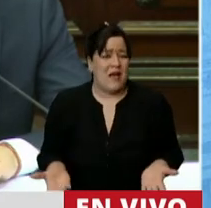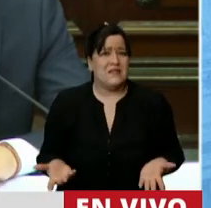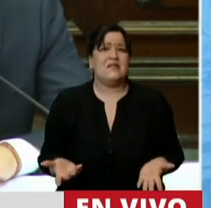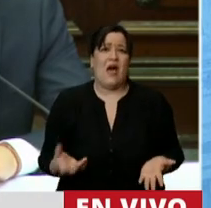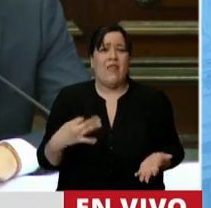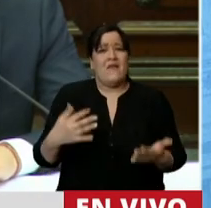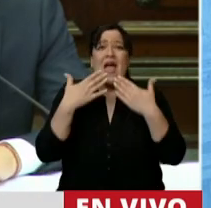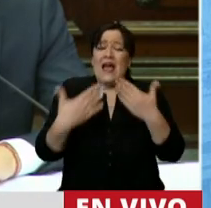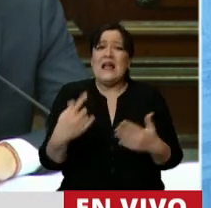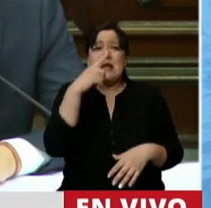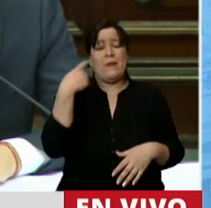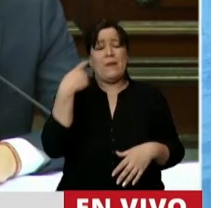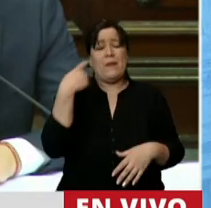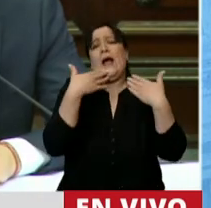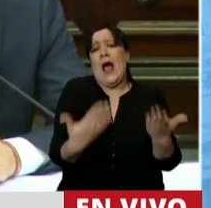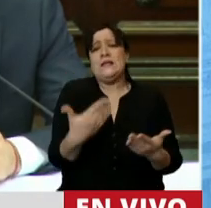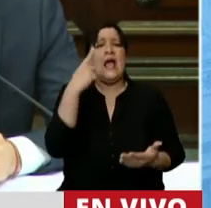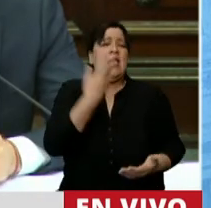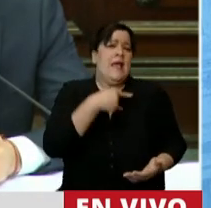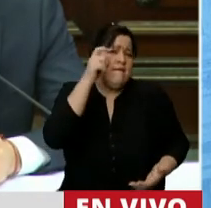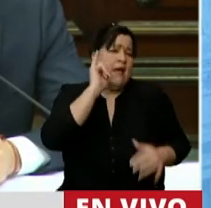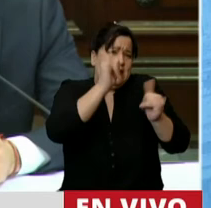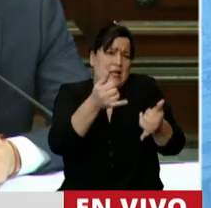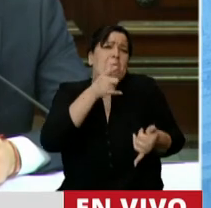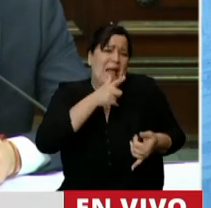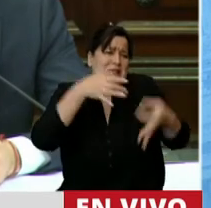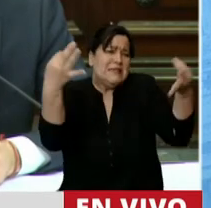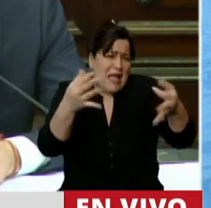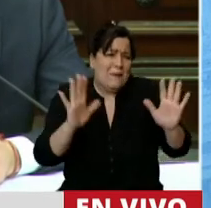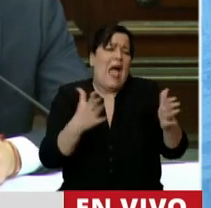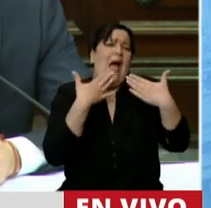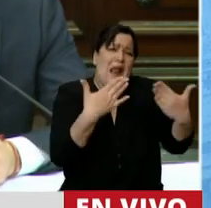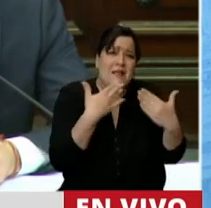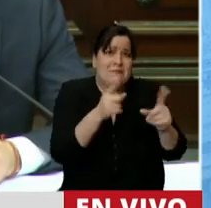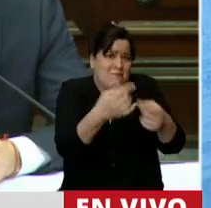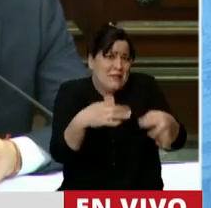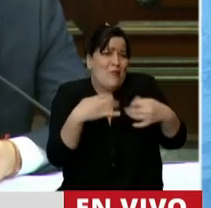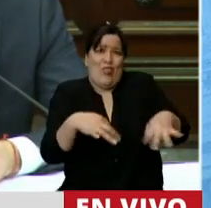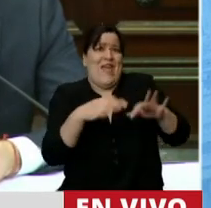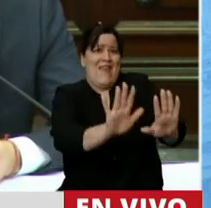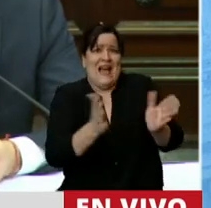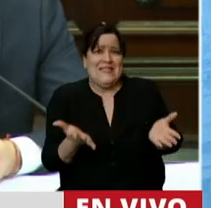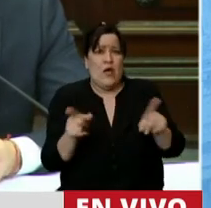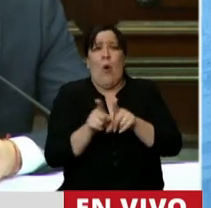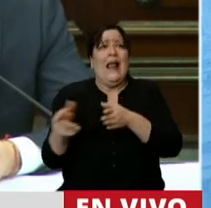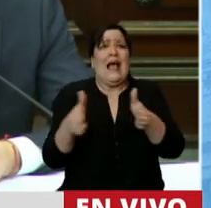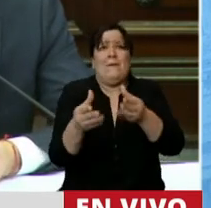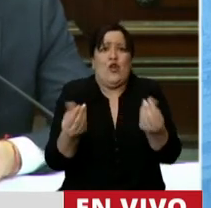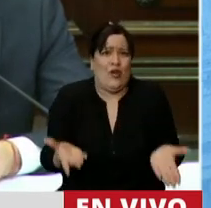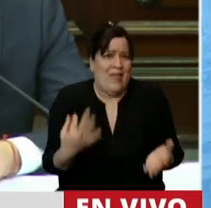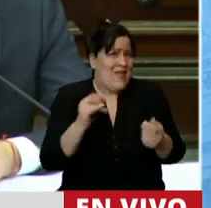agradecerle al presidente por el IFE y por todo, pero me parece correcto. Es lo que había que hacer. No había mucho camino.